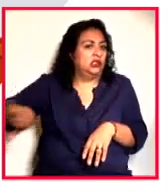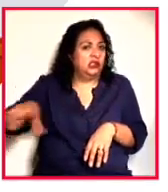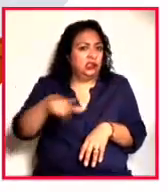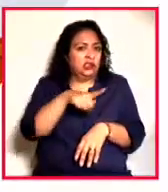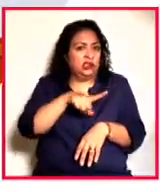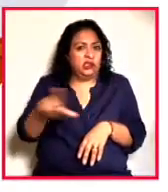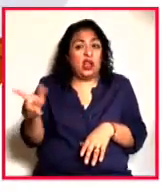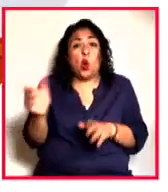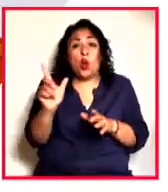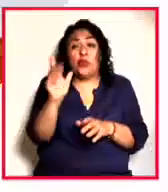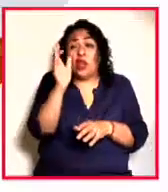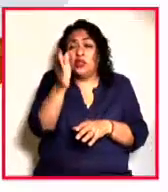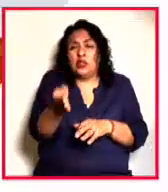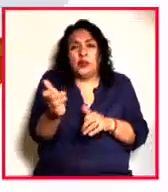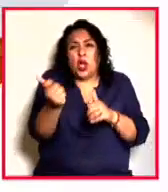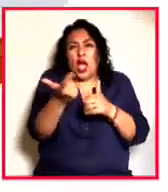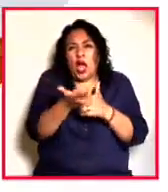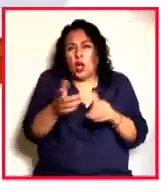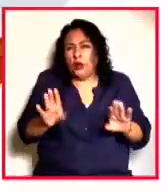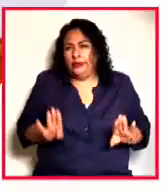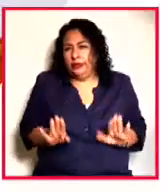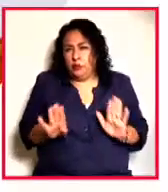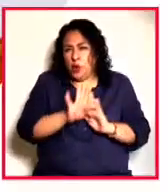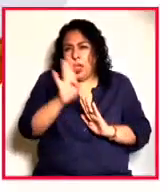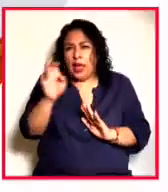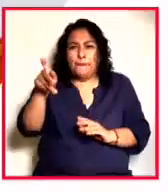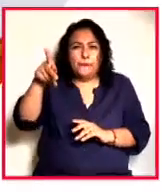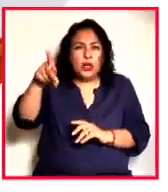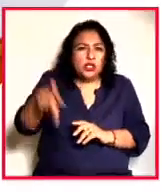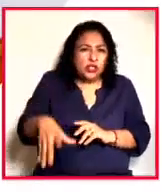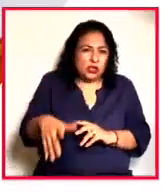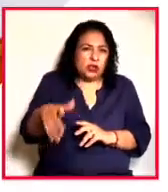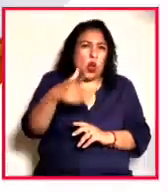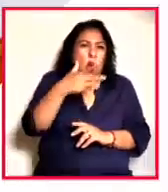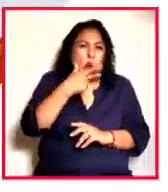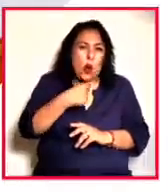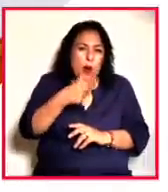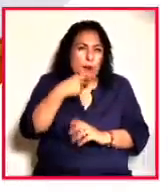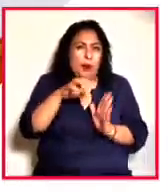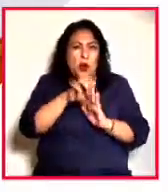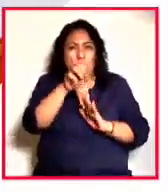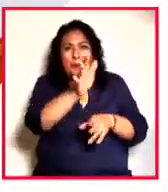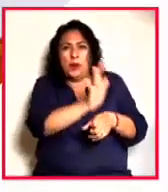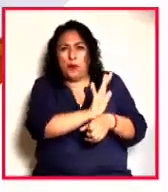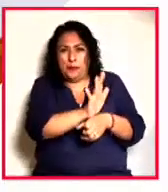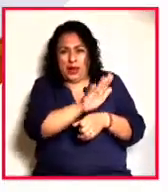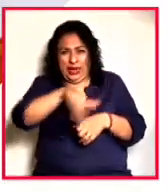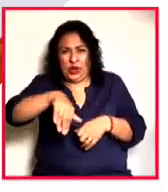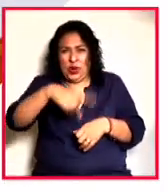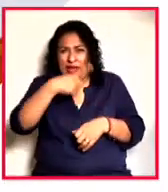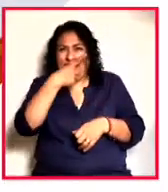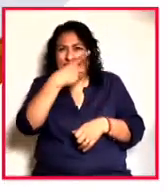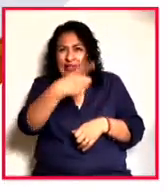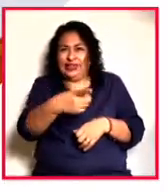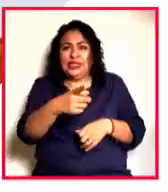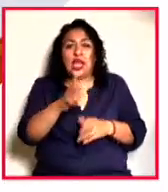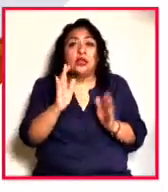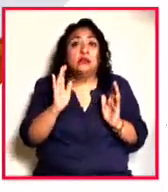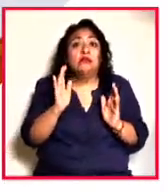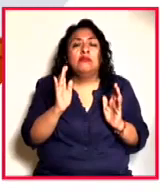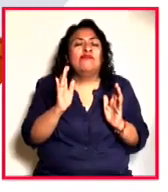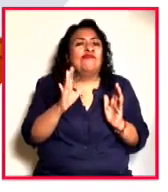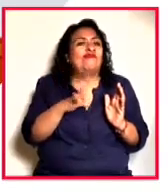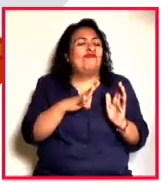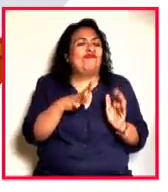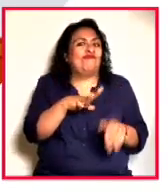ciertas particularidades, como la prostitución masculina en el caso de la película que mencionas, del cortometraje que mencionas, pues ya crea un